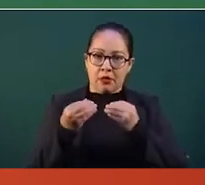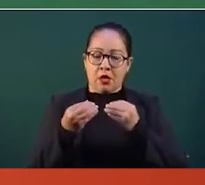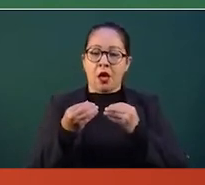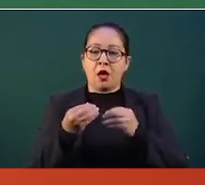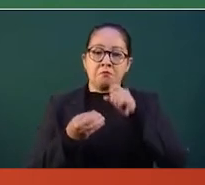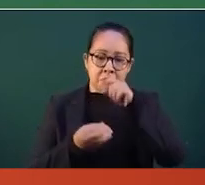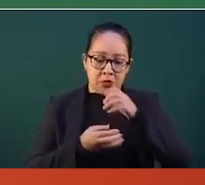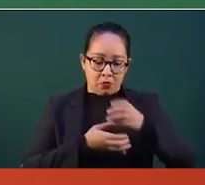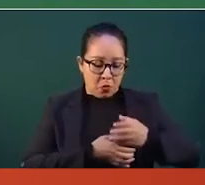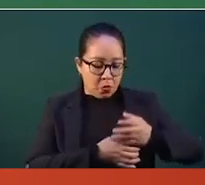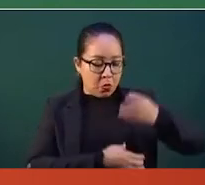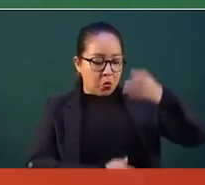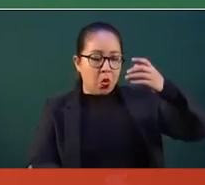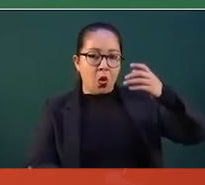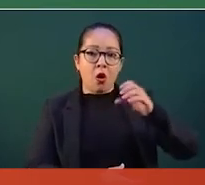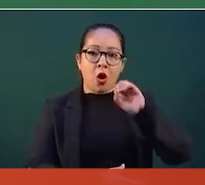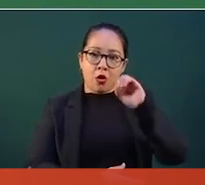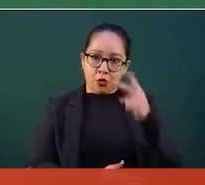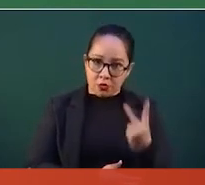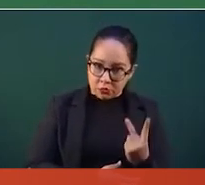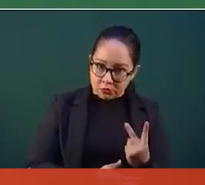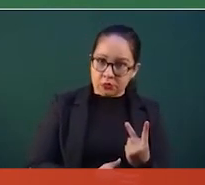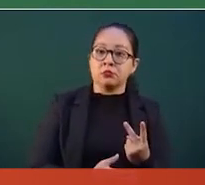medicinas.